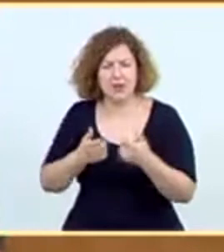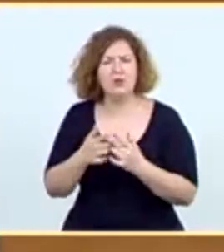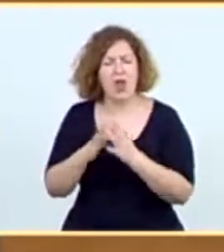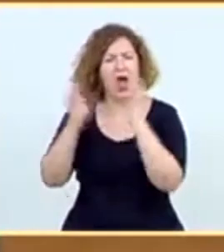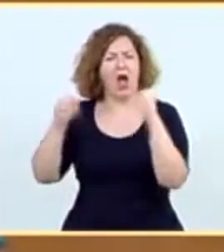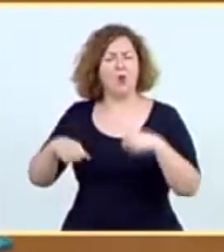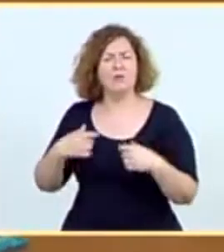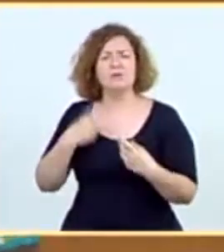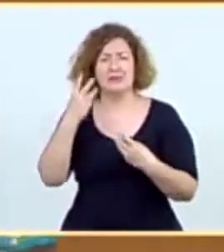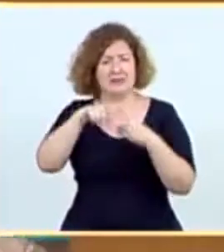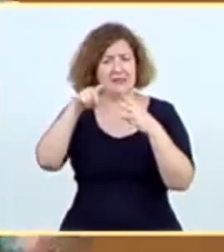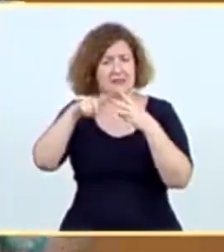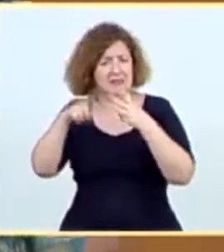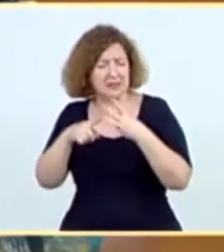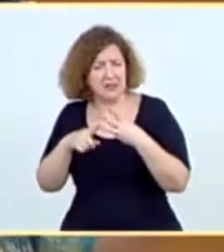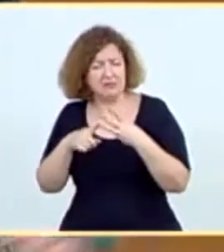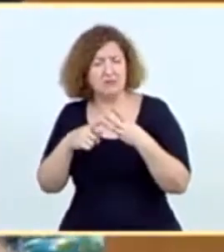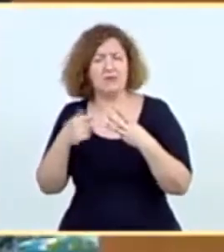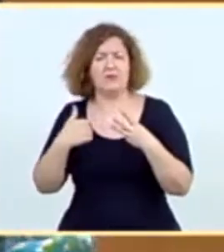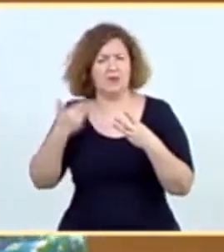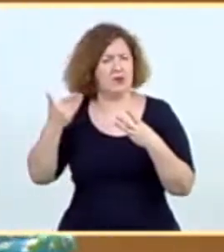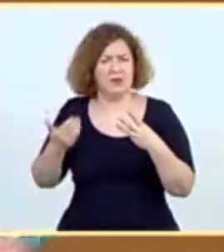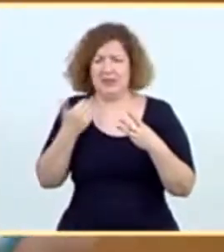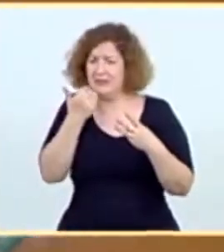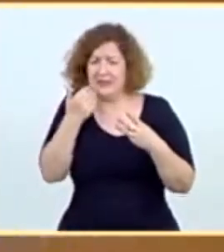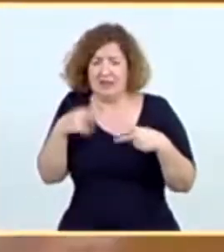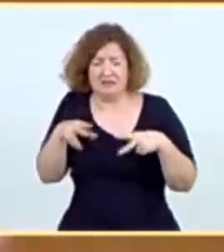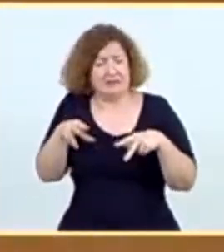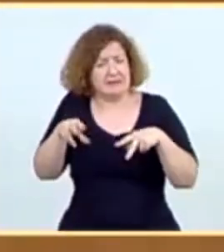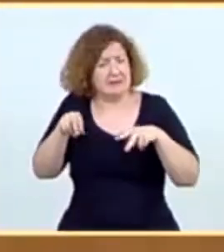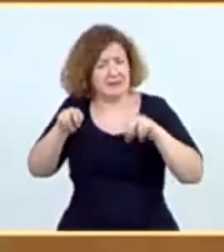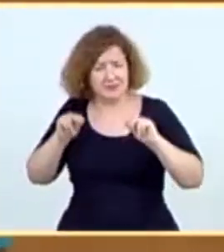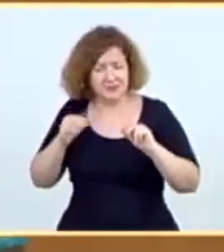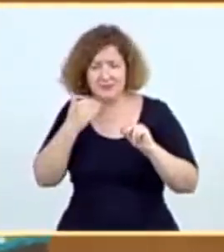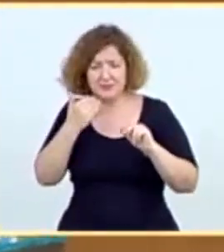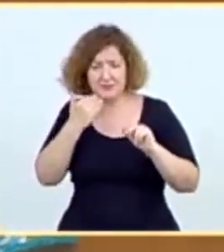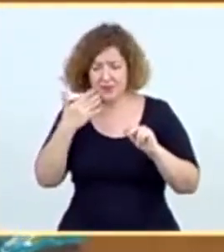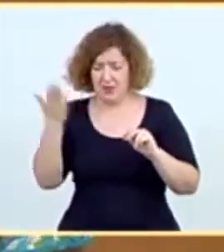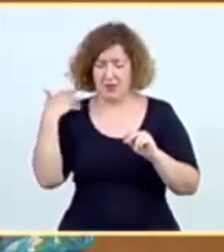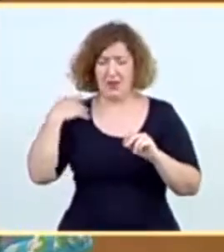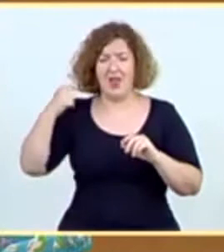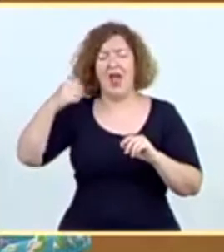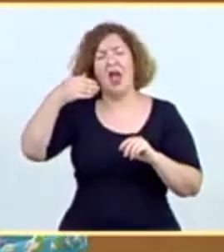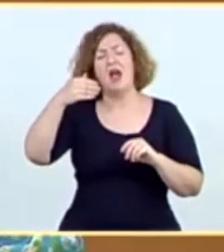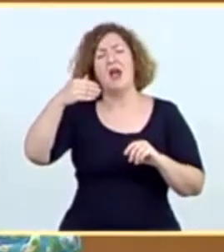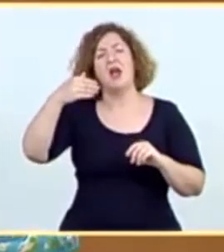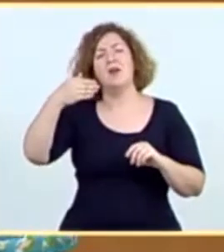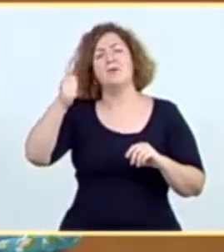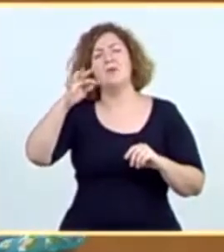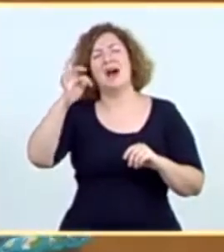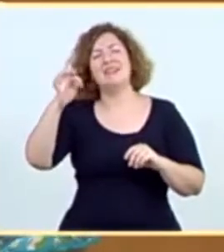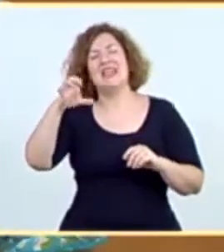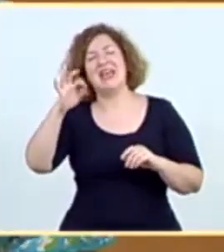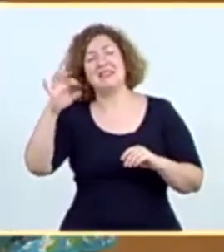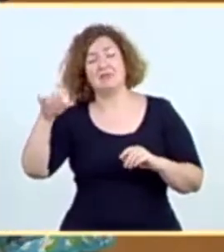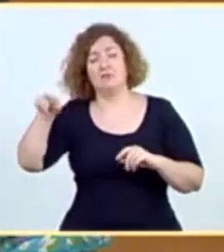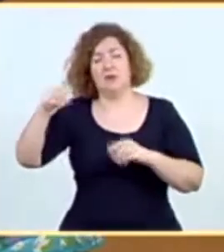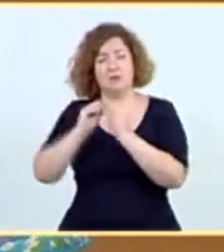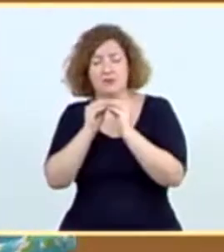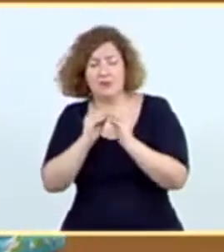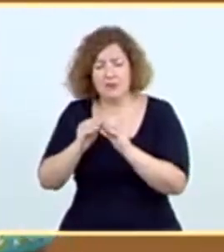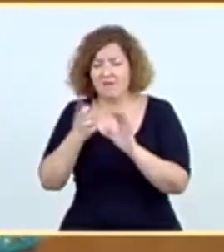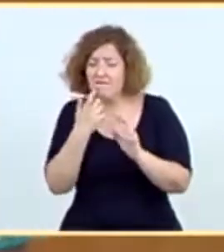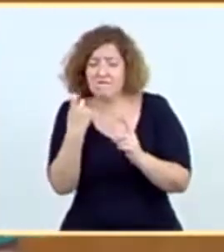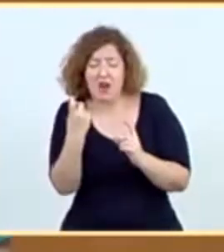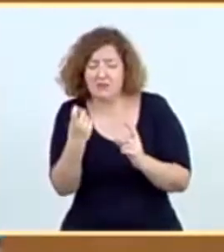traspasar tres competencias que estaban ya prácticamente ultimadas, mi predecesora, la señora Batet, y quedamos en ponernos a trabajar para limar